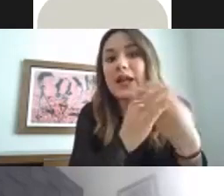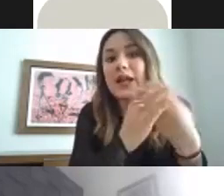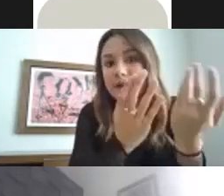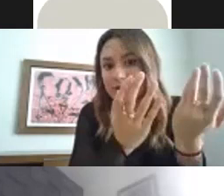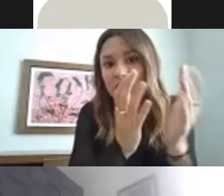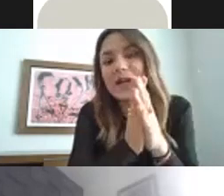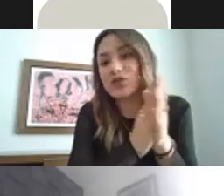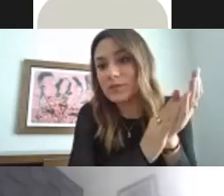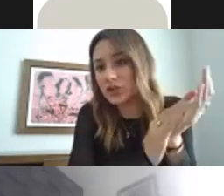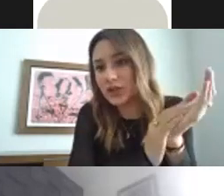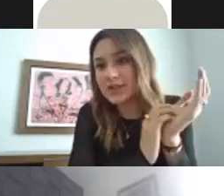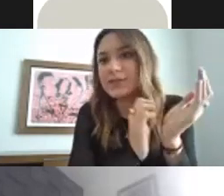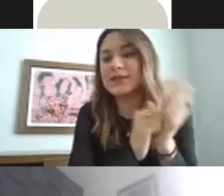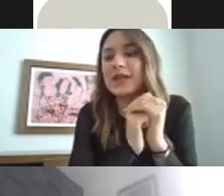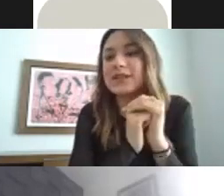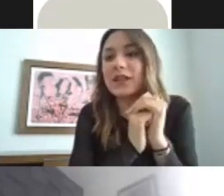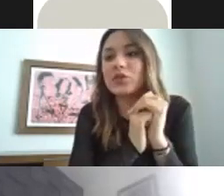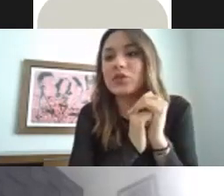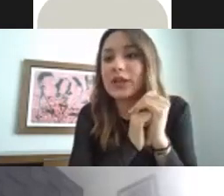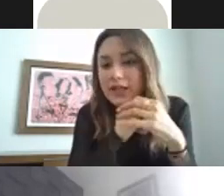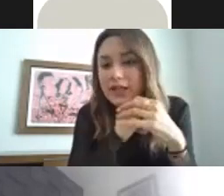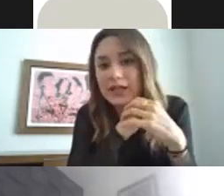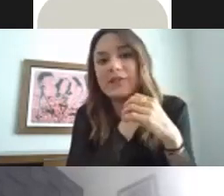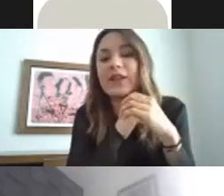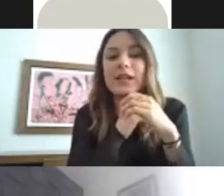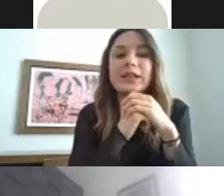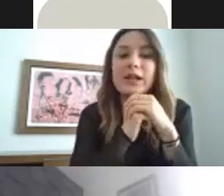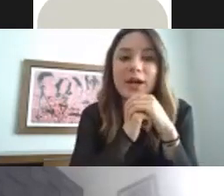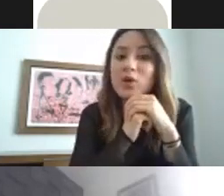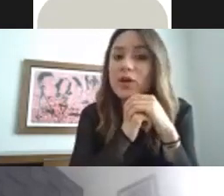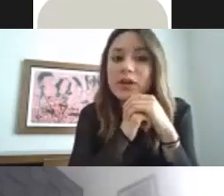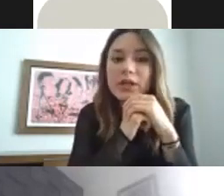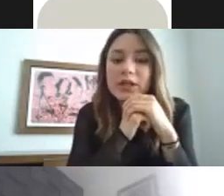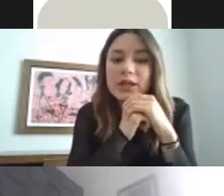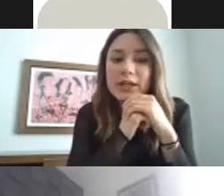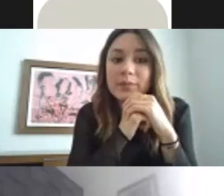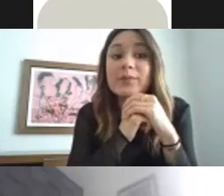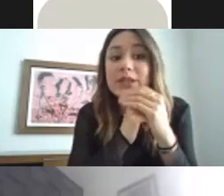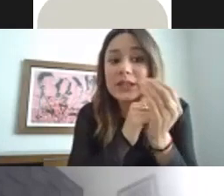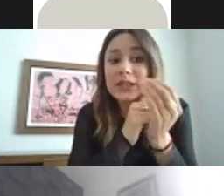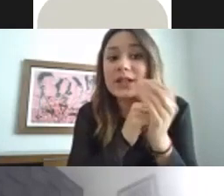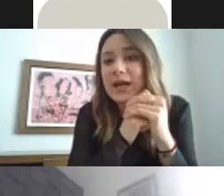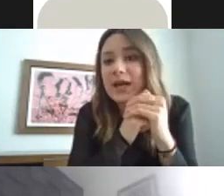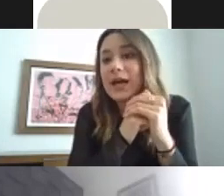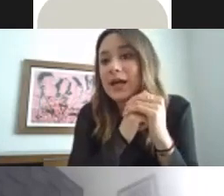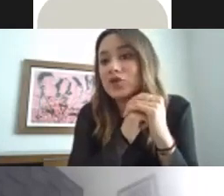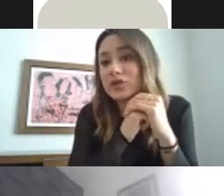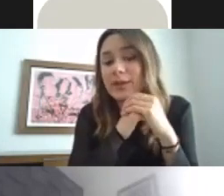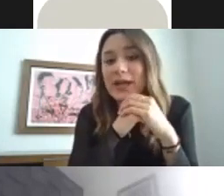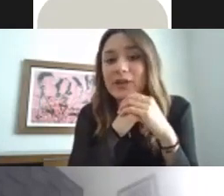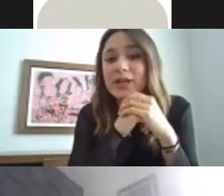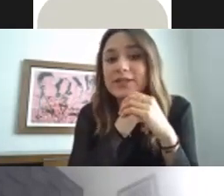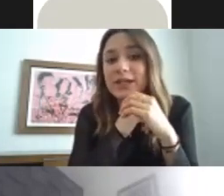integrar todas las comisiones mixtas que nos requiere la ley federal del trabajo permitir a sus